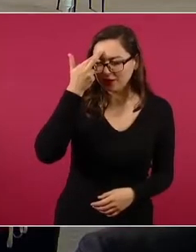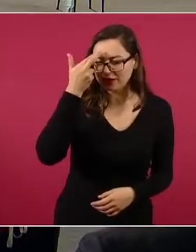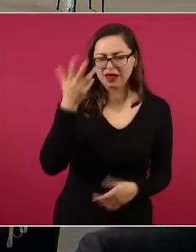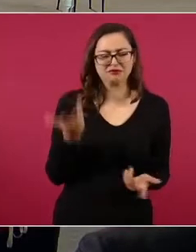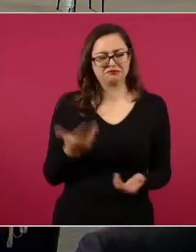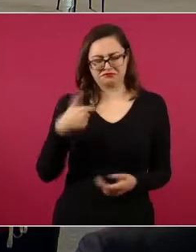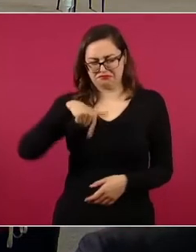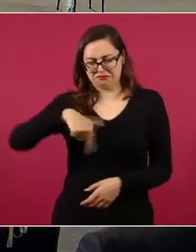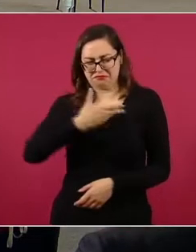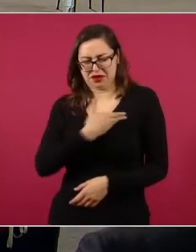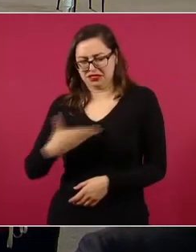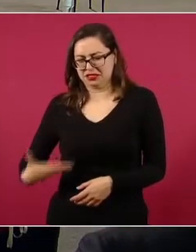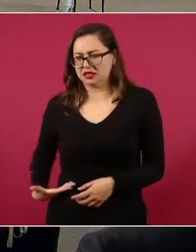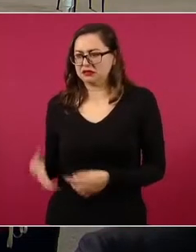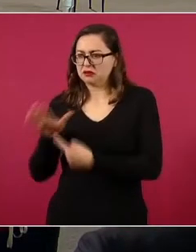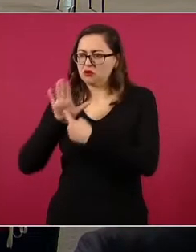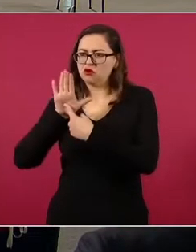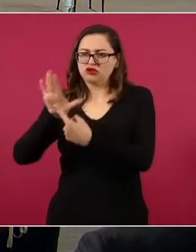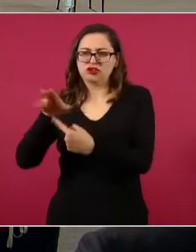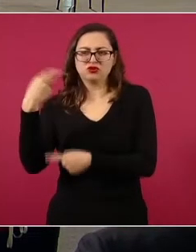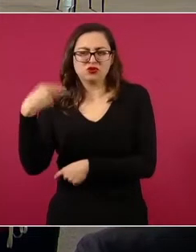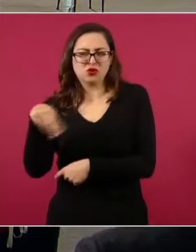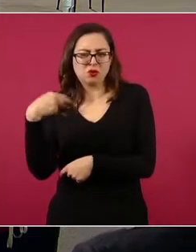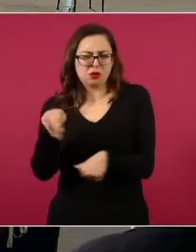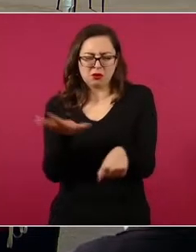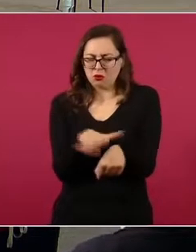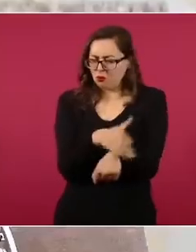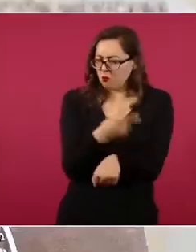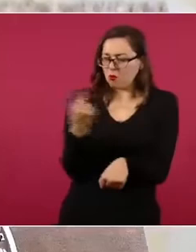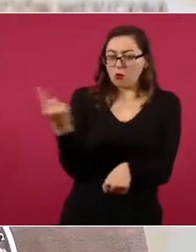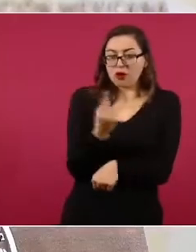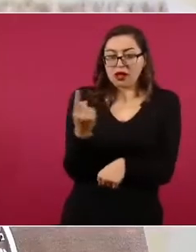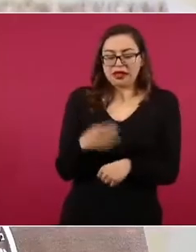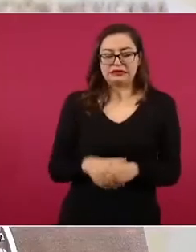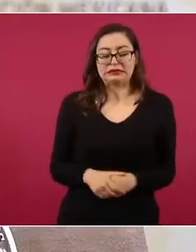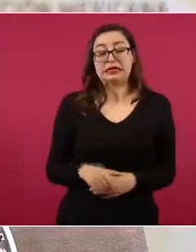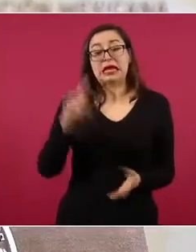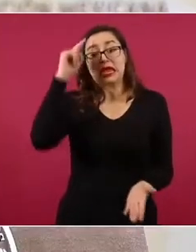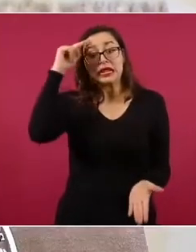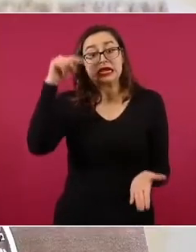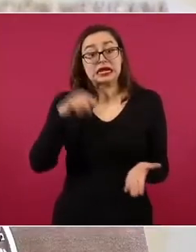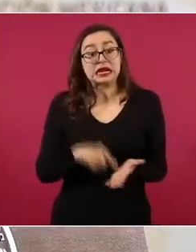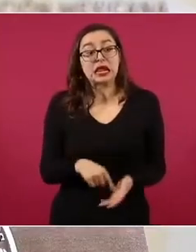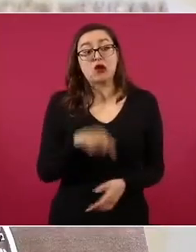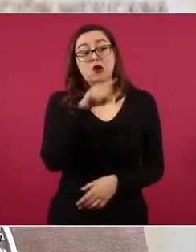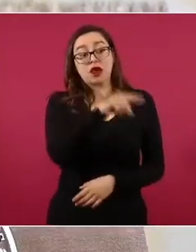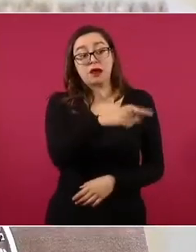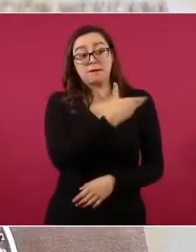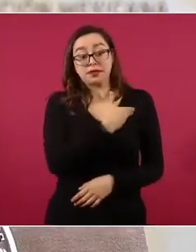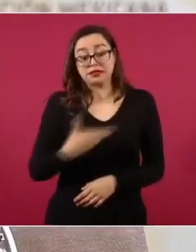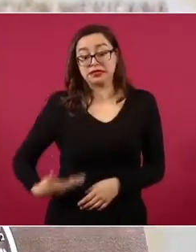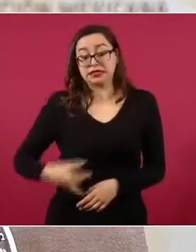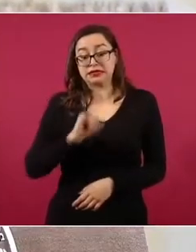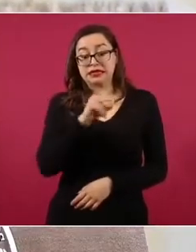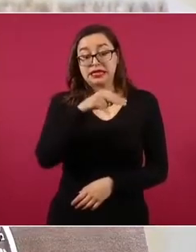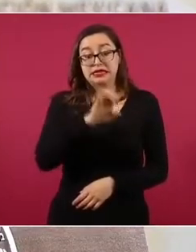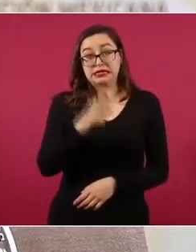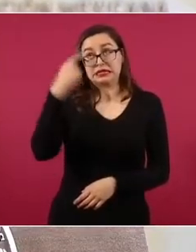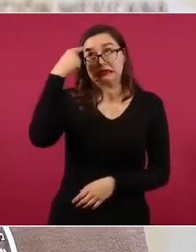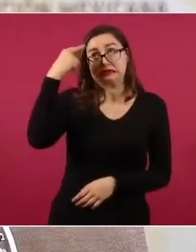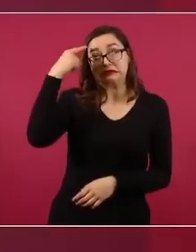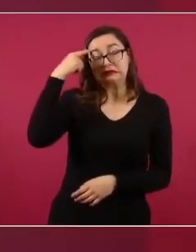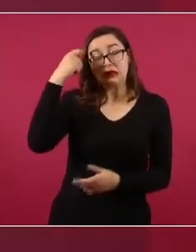porque el consejero presidente parece que tiene memoria selectiva o demencia selectiva,